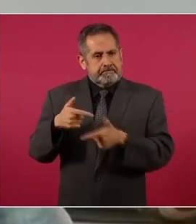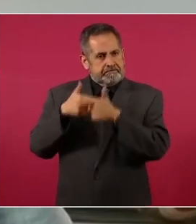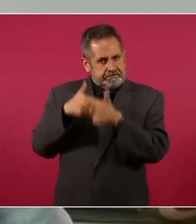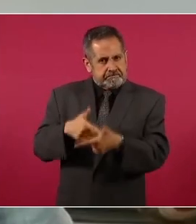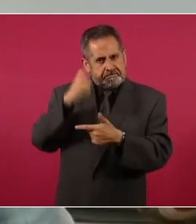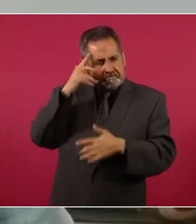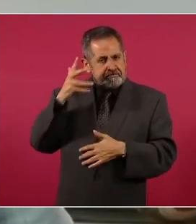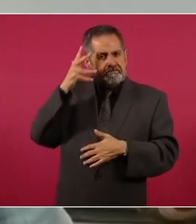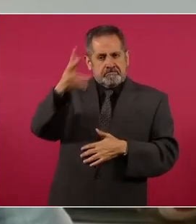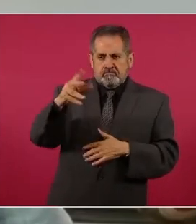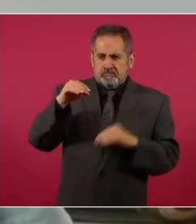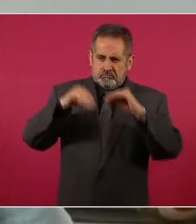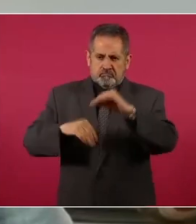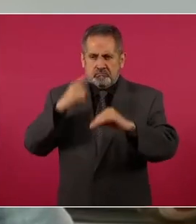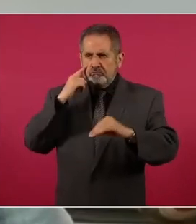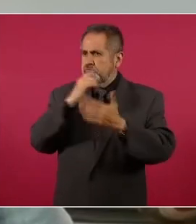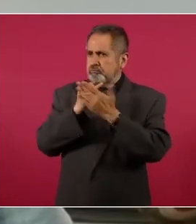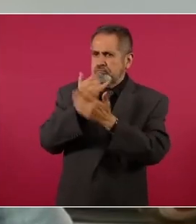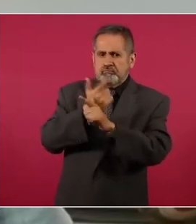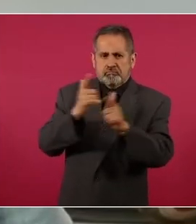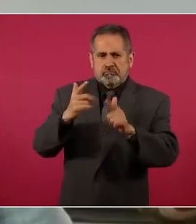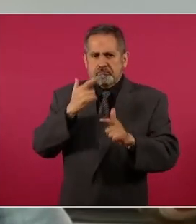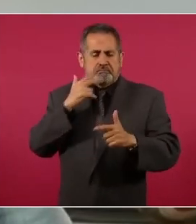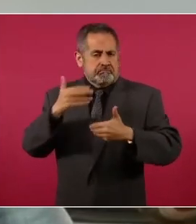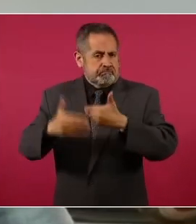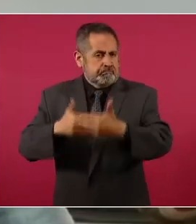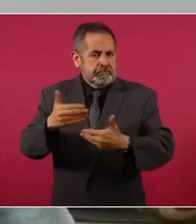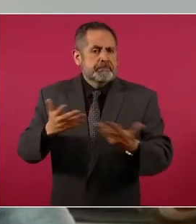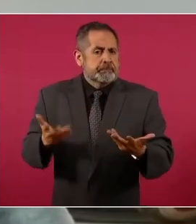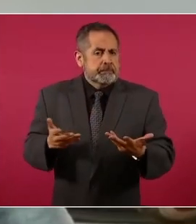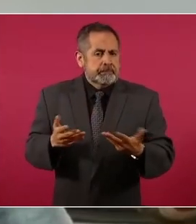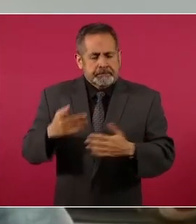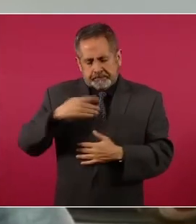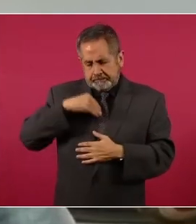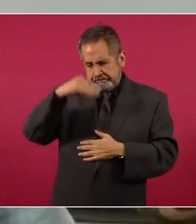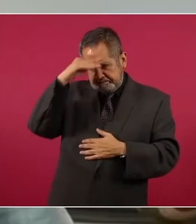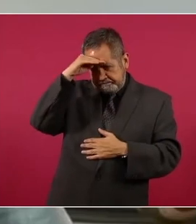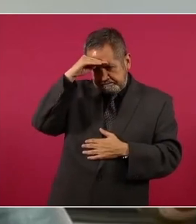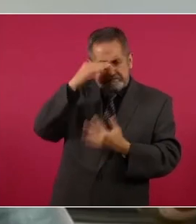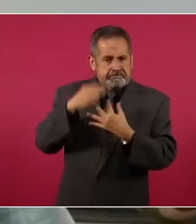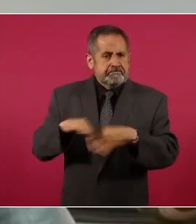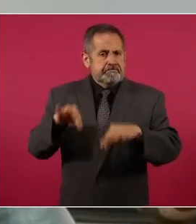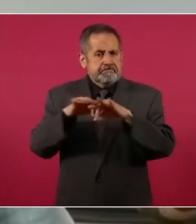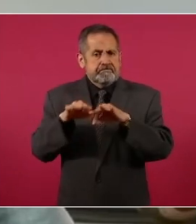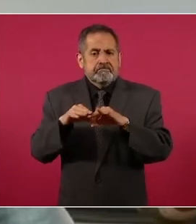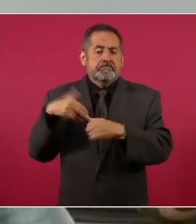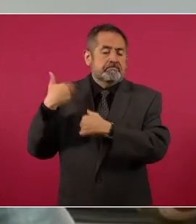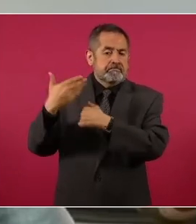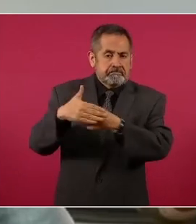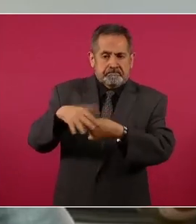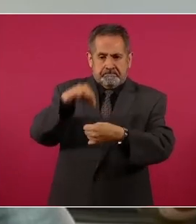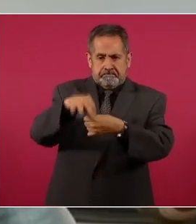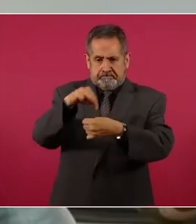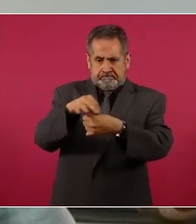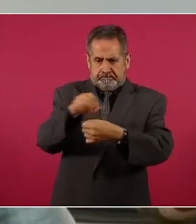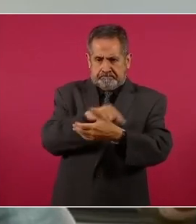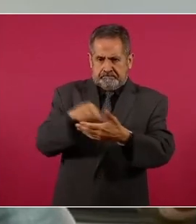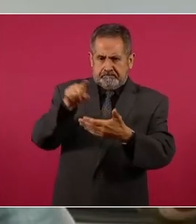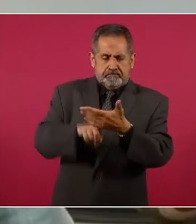construyendo nuestra democracia y preservar nuestras libertades, pienso que es muy importante que en las próximas elecciones